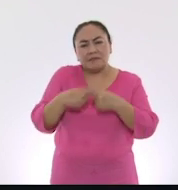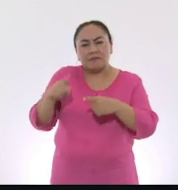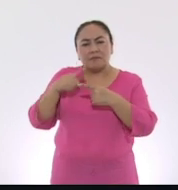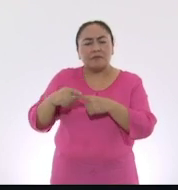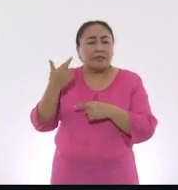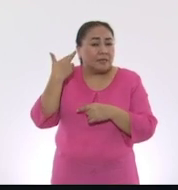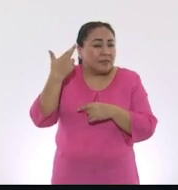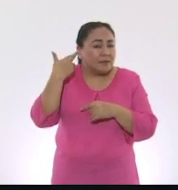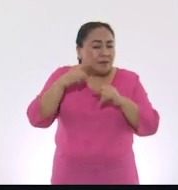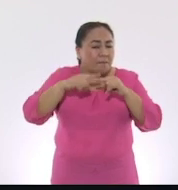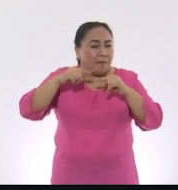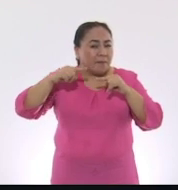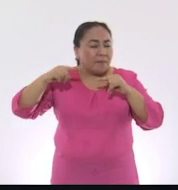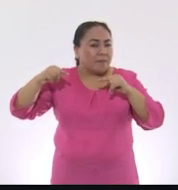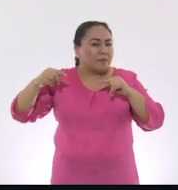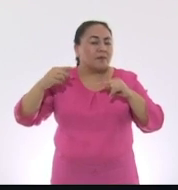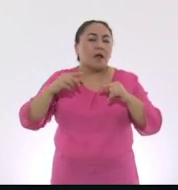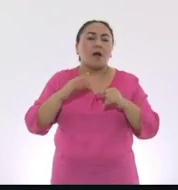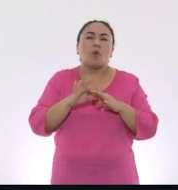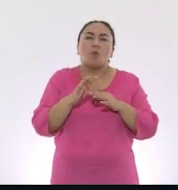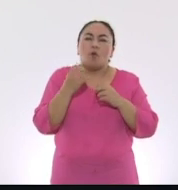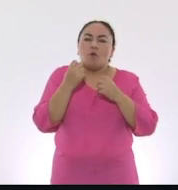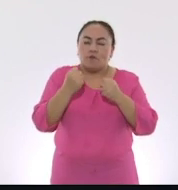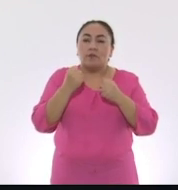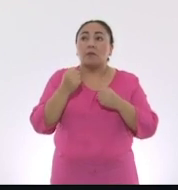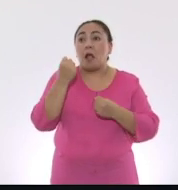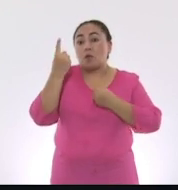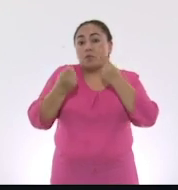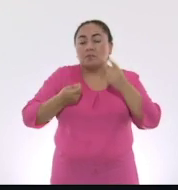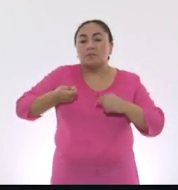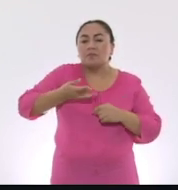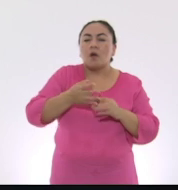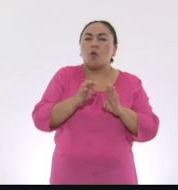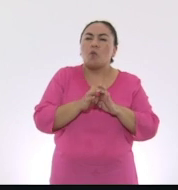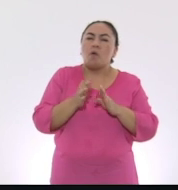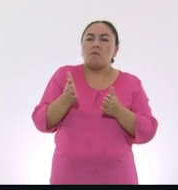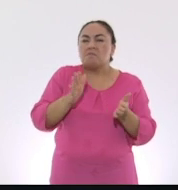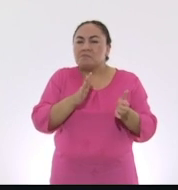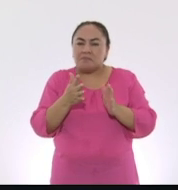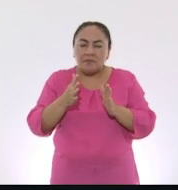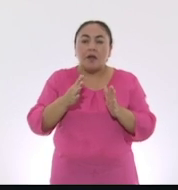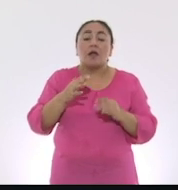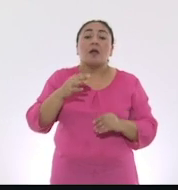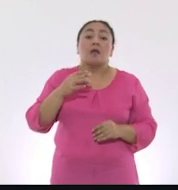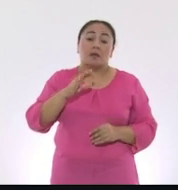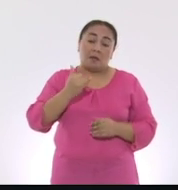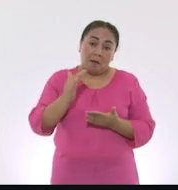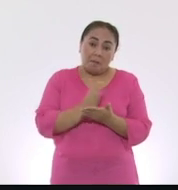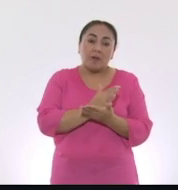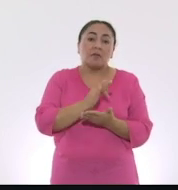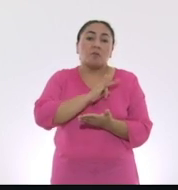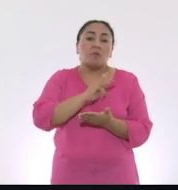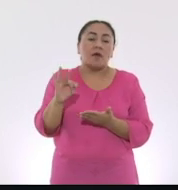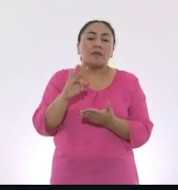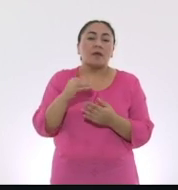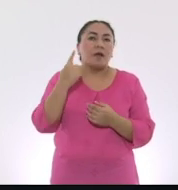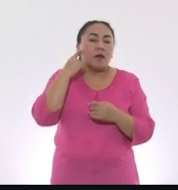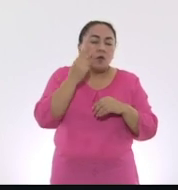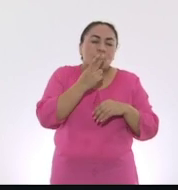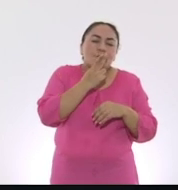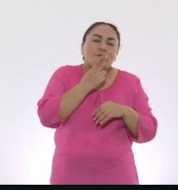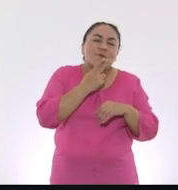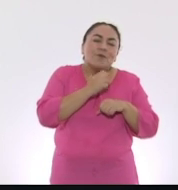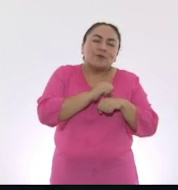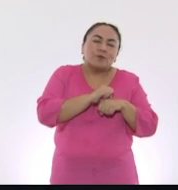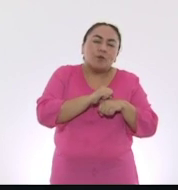es muy peculiar, algo oscuro. Hay quienes lo llaman pastoso. Además, puede sonar muy dulce y suave, así